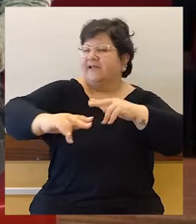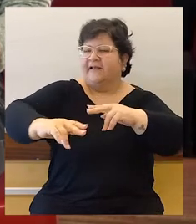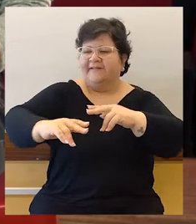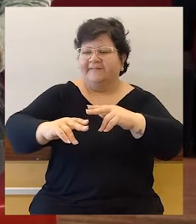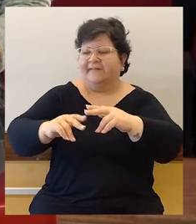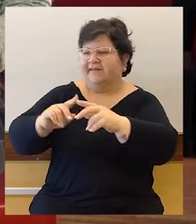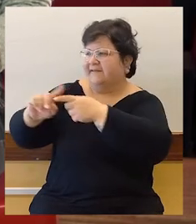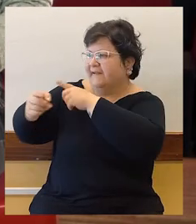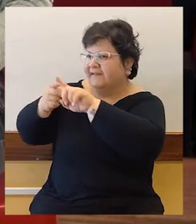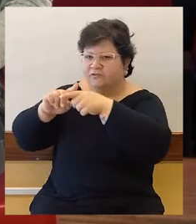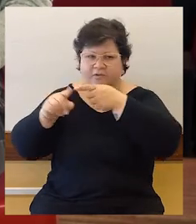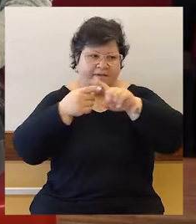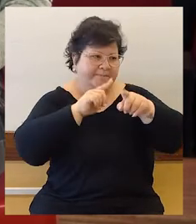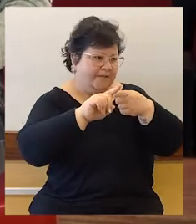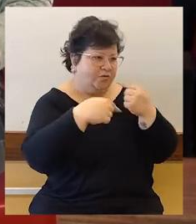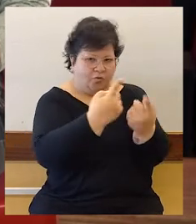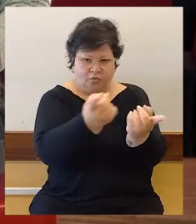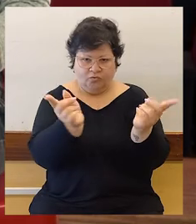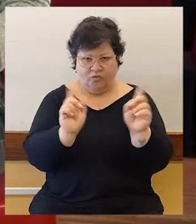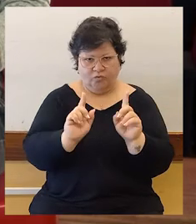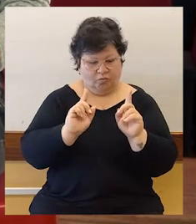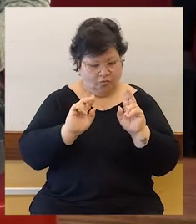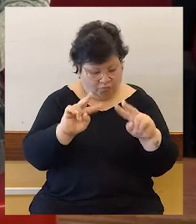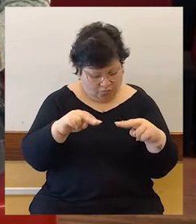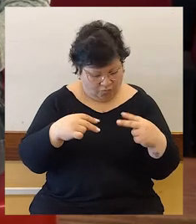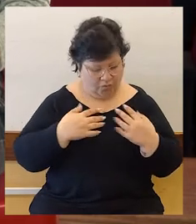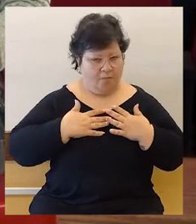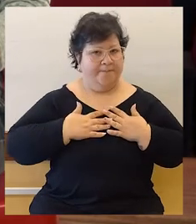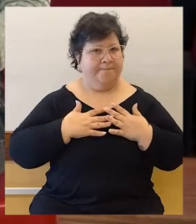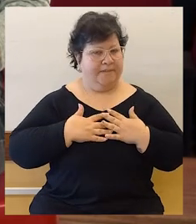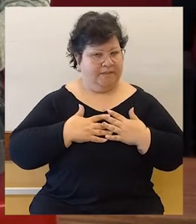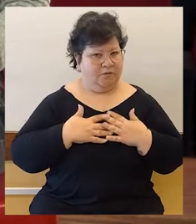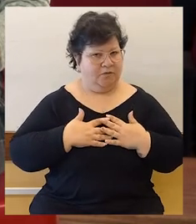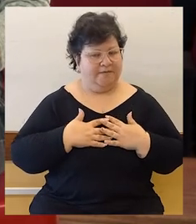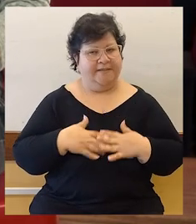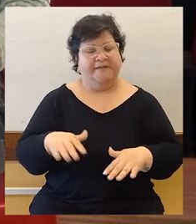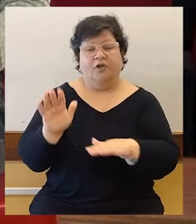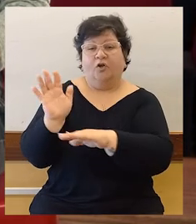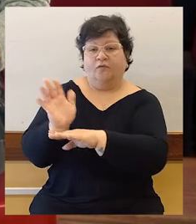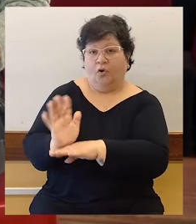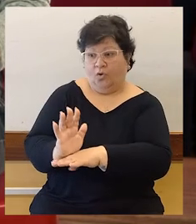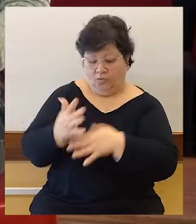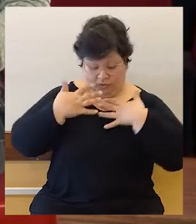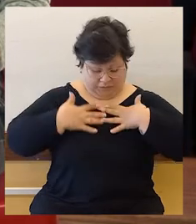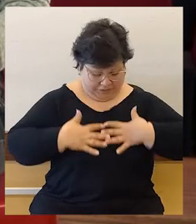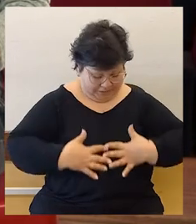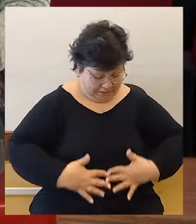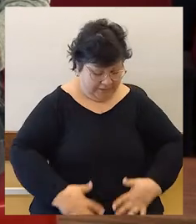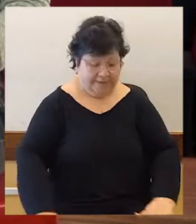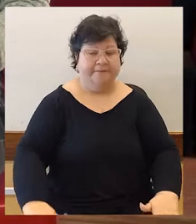los otros, consigo mismo, ¿no? Desde lo biológico, lo mental, lo